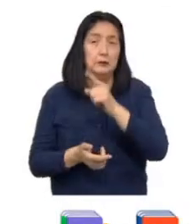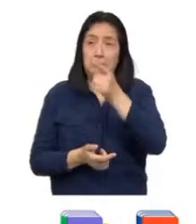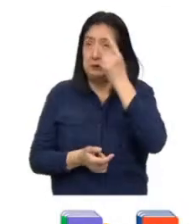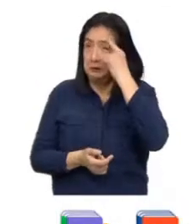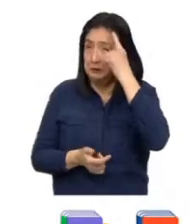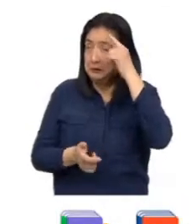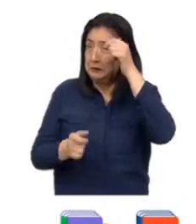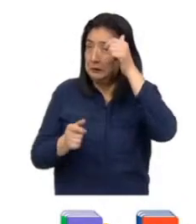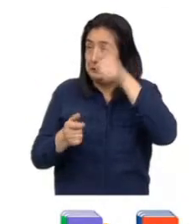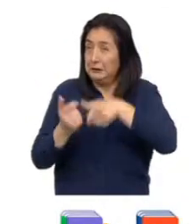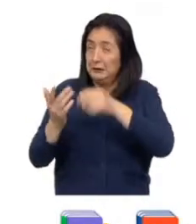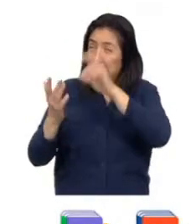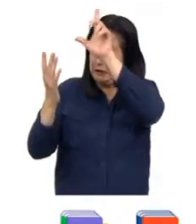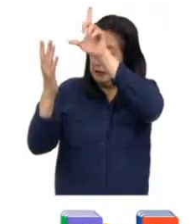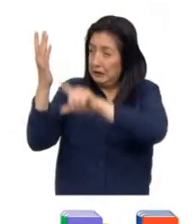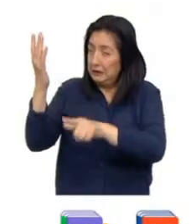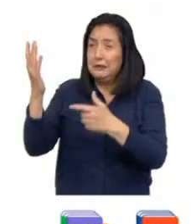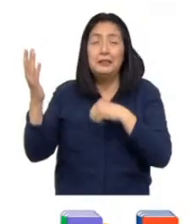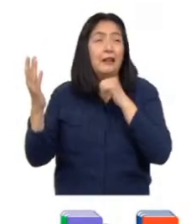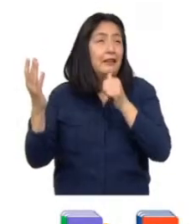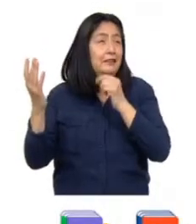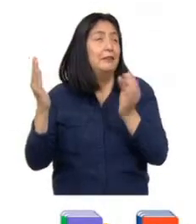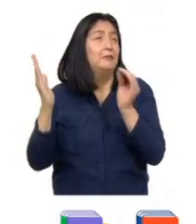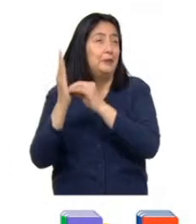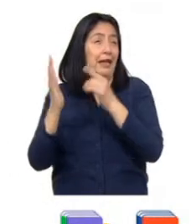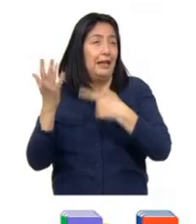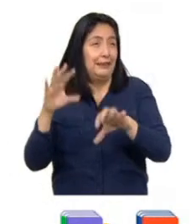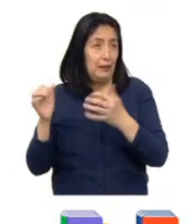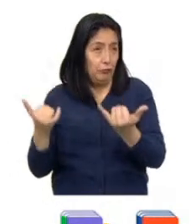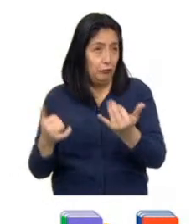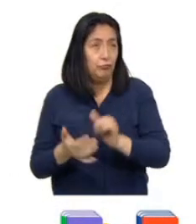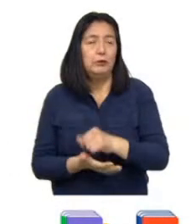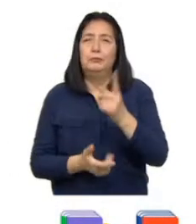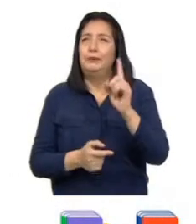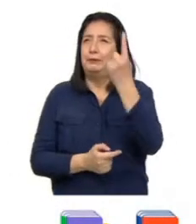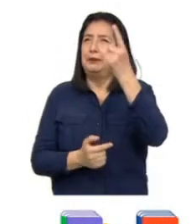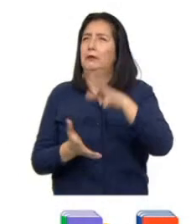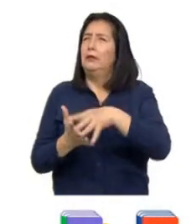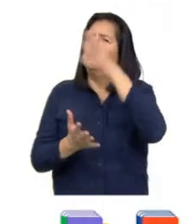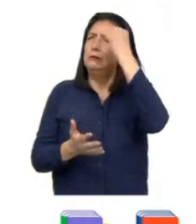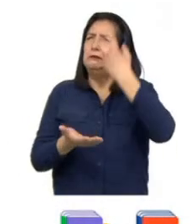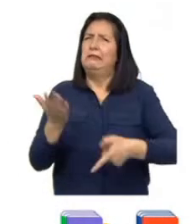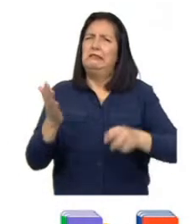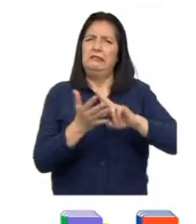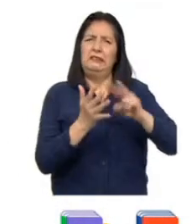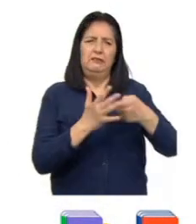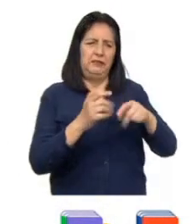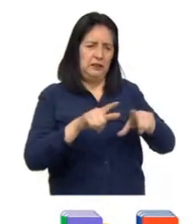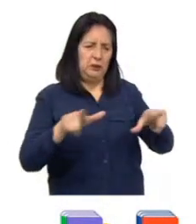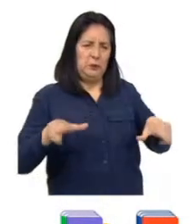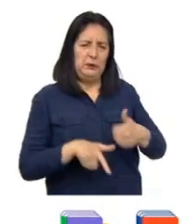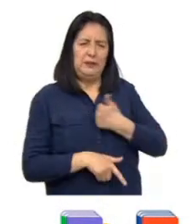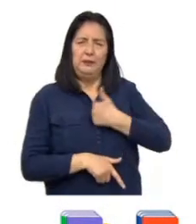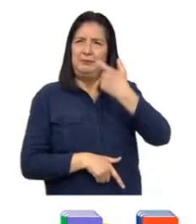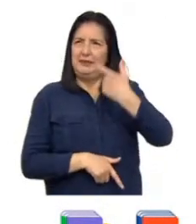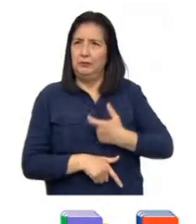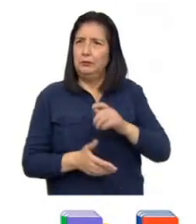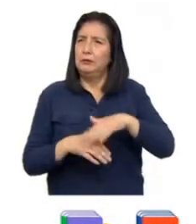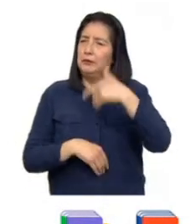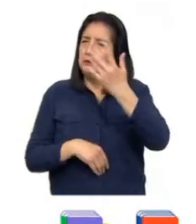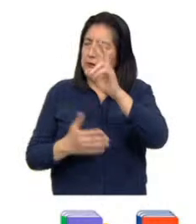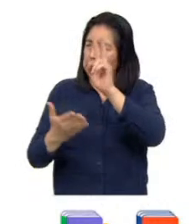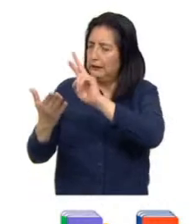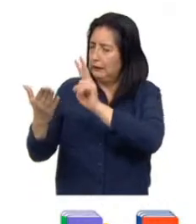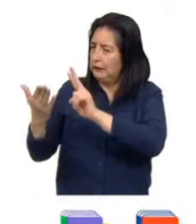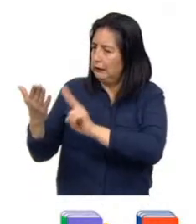revisamos nuestra lista para saber qué nos toca el día de hoy? Primero aprendimos qué es el espacio personal. También leímos para aprender